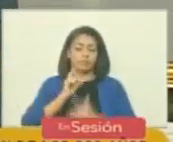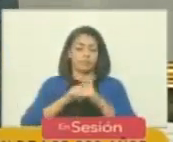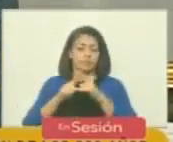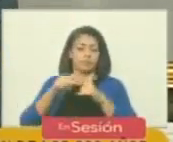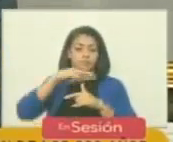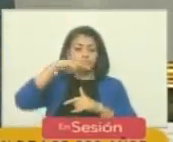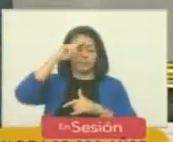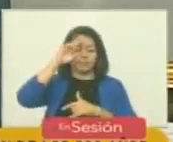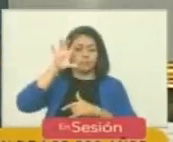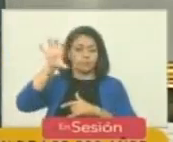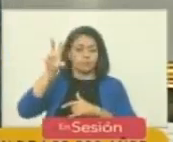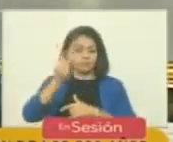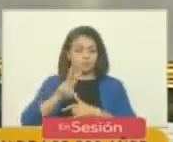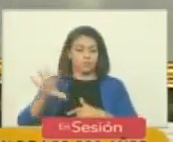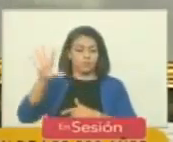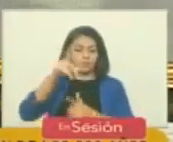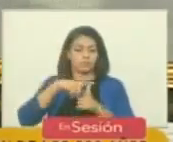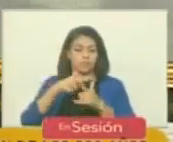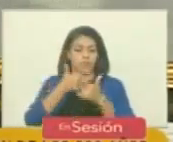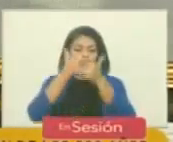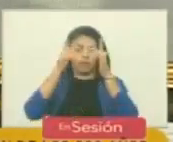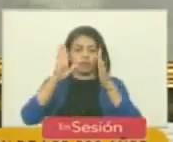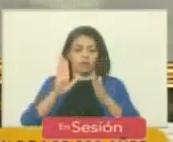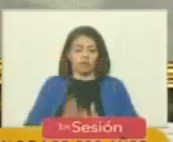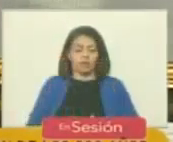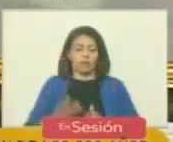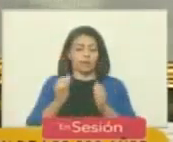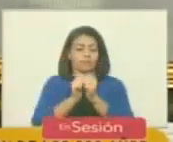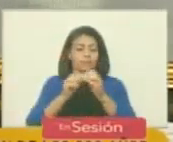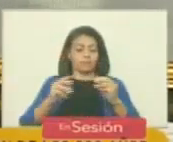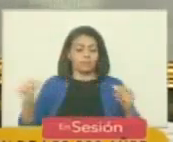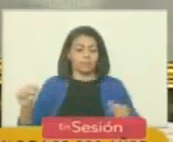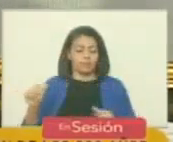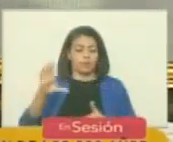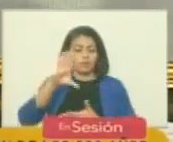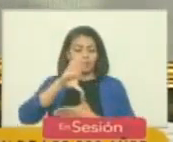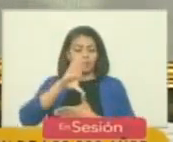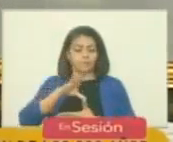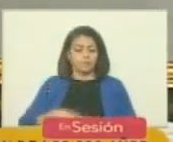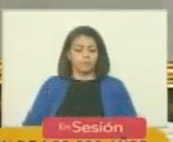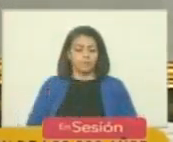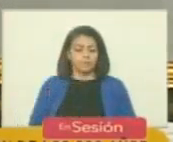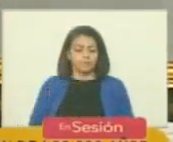padre de la patria venezolana y libertador del continente americano